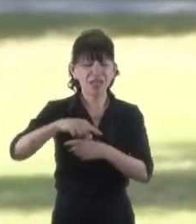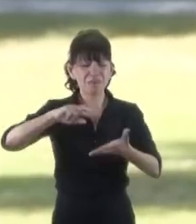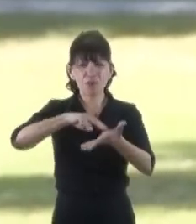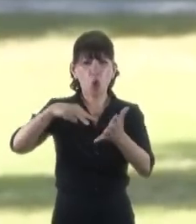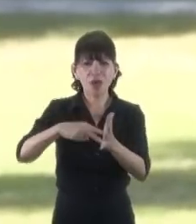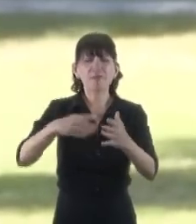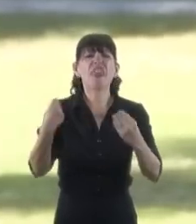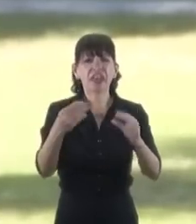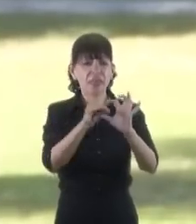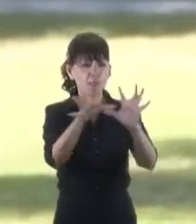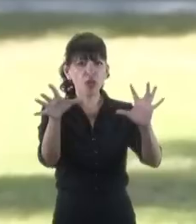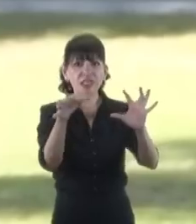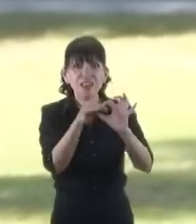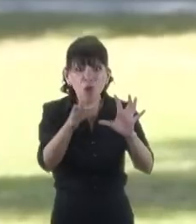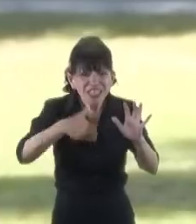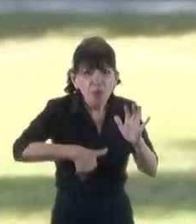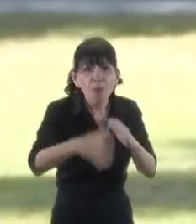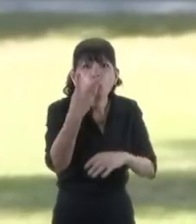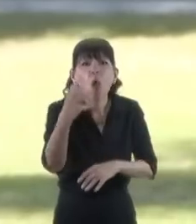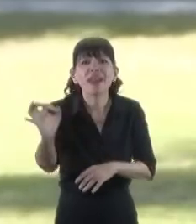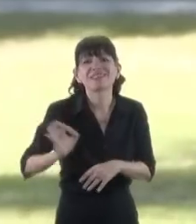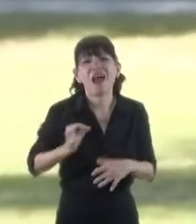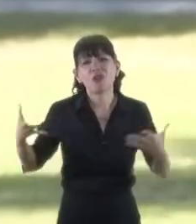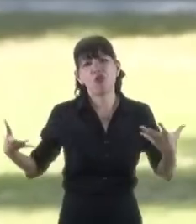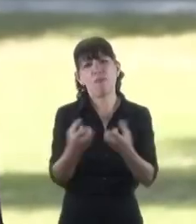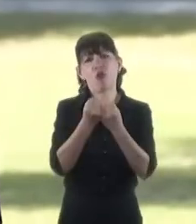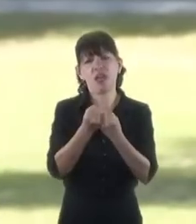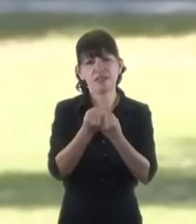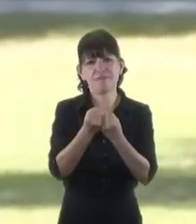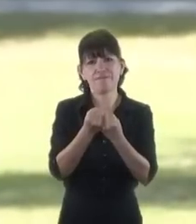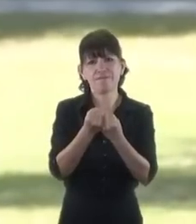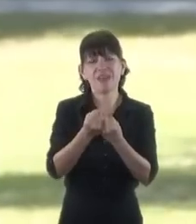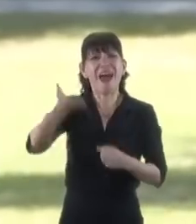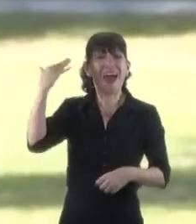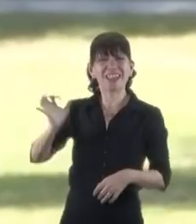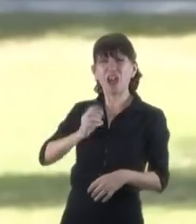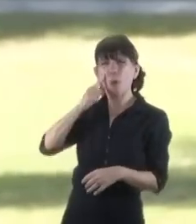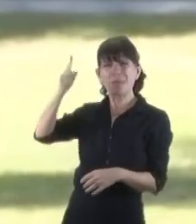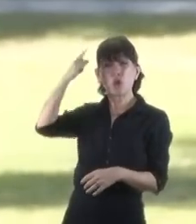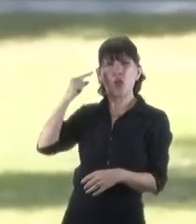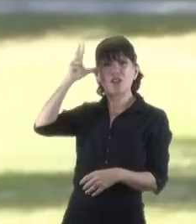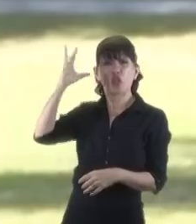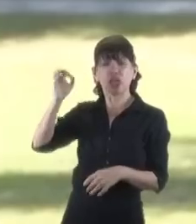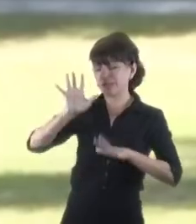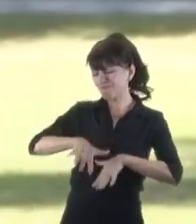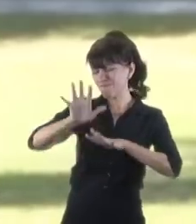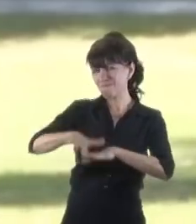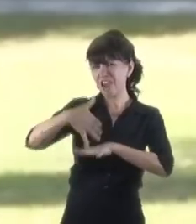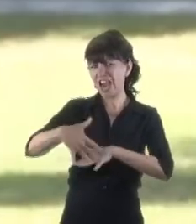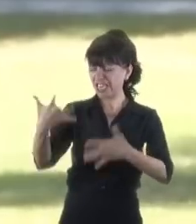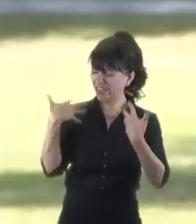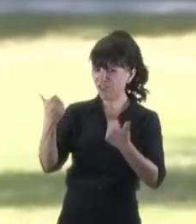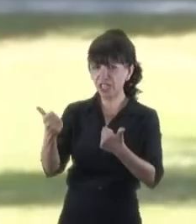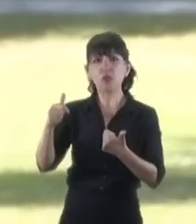40 años. Como lo hicimos cuando salimos a la calle en los 80 para defenderla vamos a responder